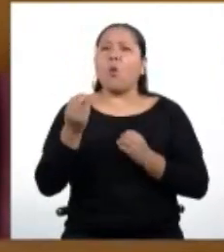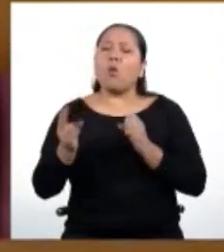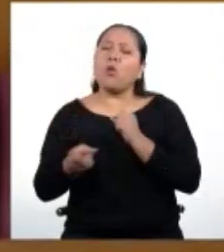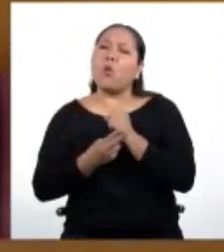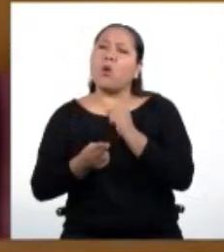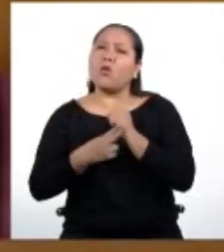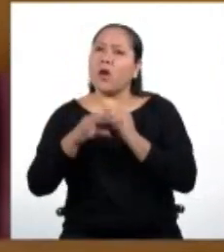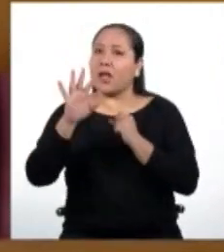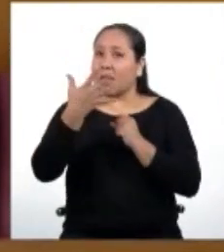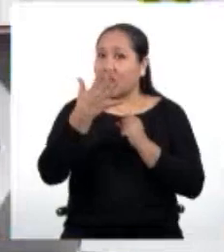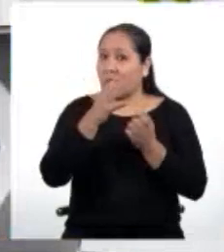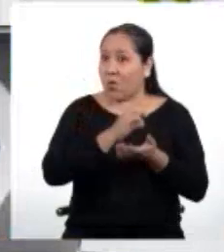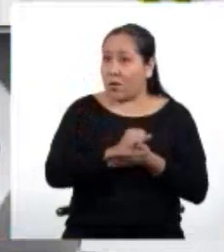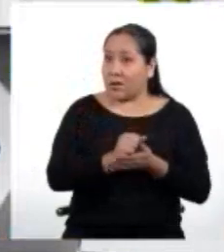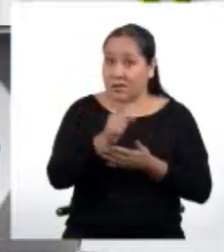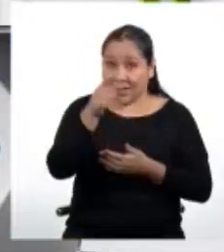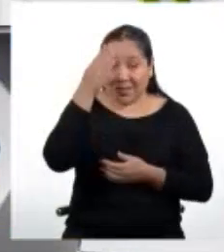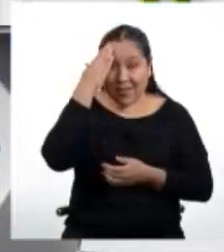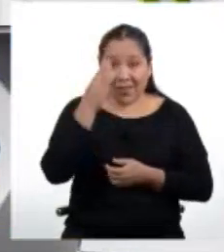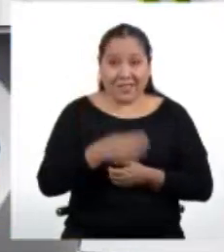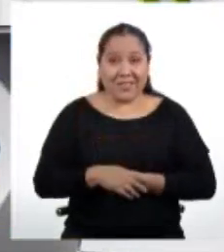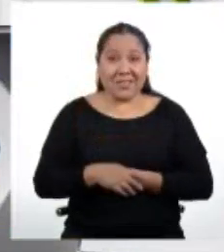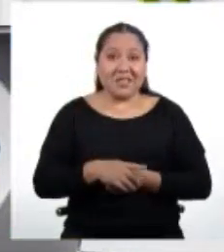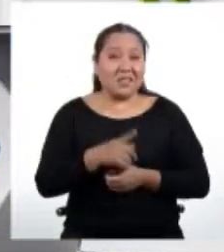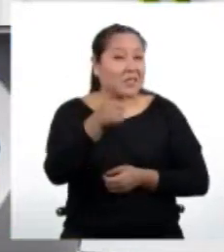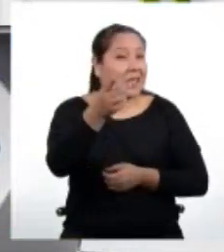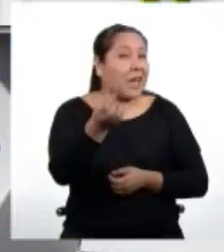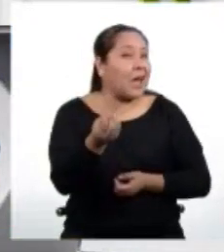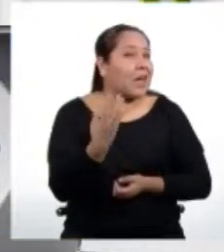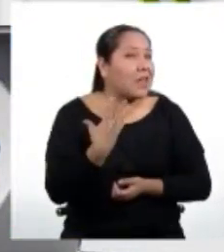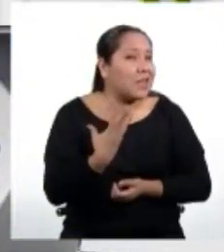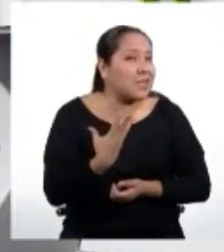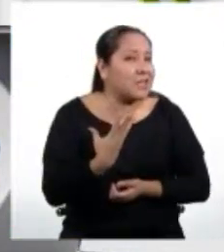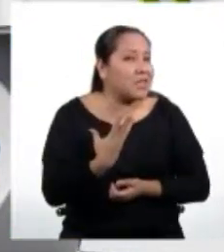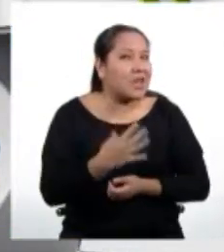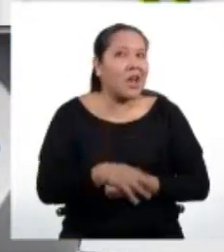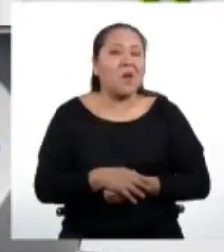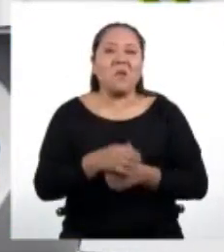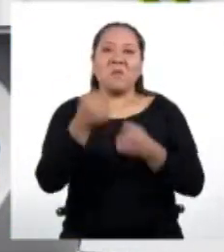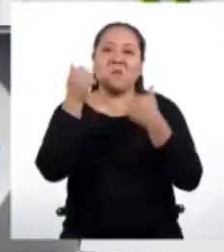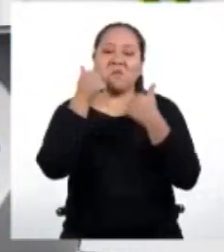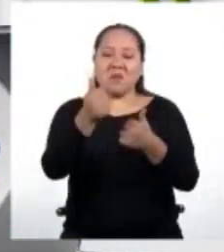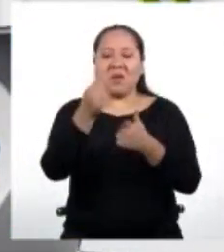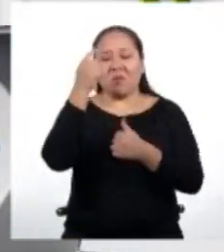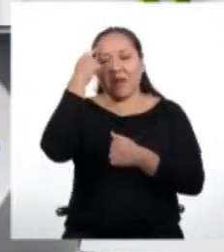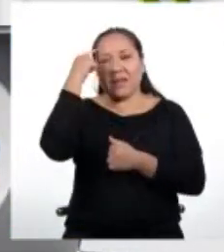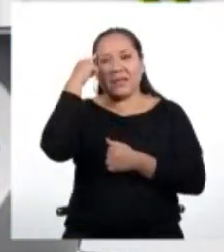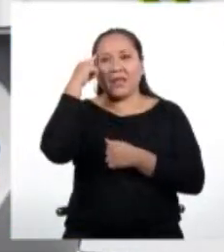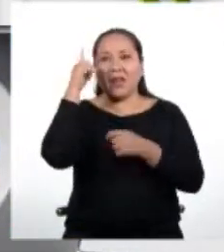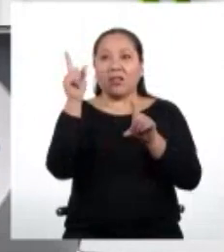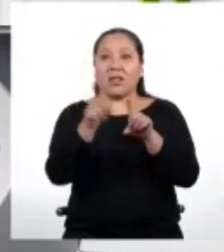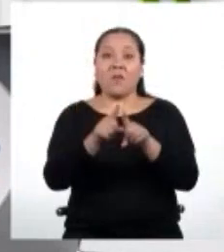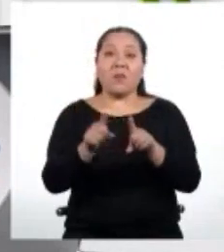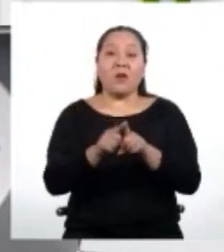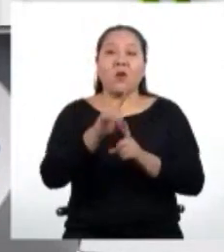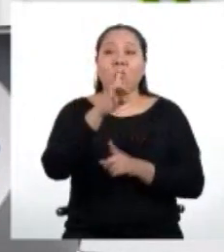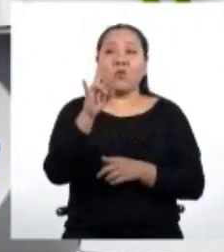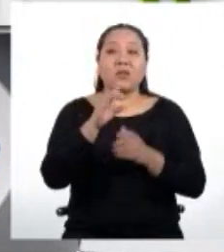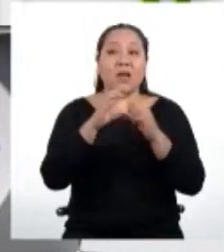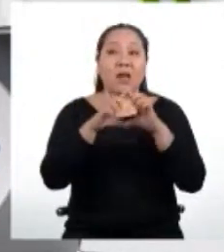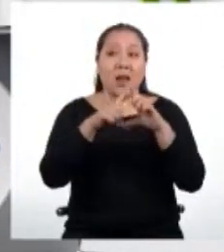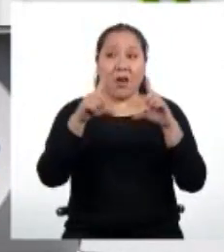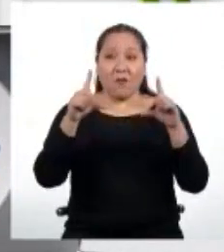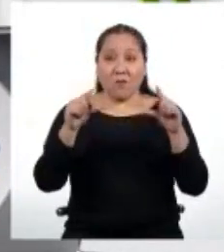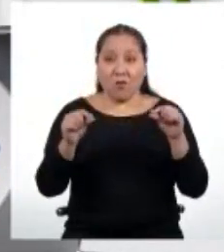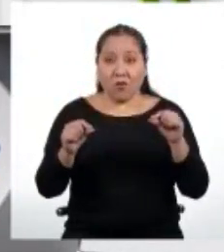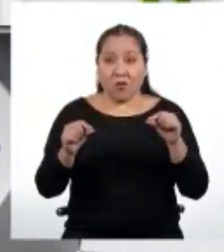¿La tienes, Yanira? ¿Qué dicen, amigas y amigos? Muy bien pensado. También podemos usar la fórmula